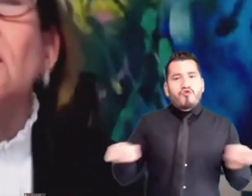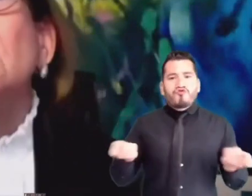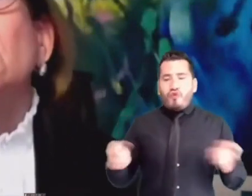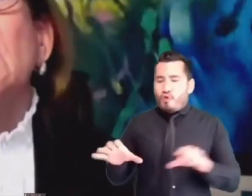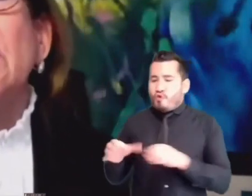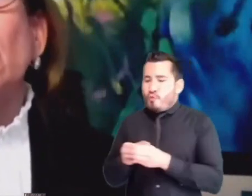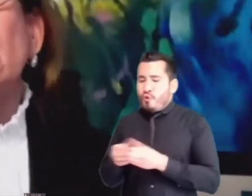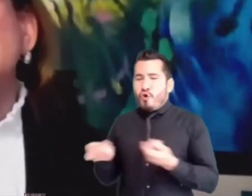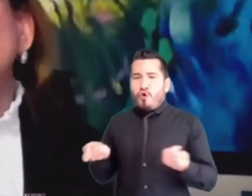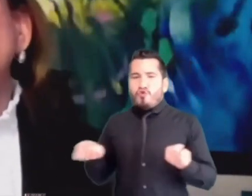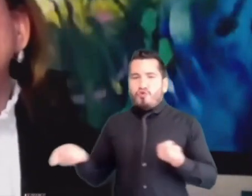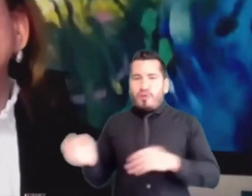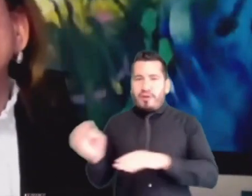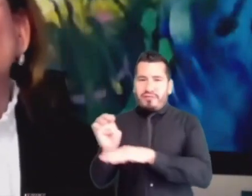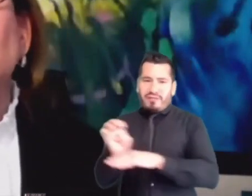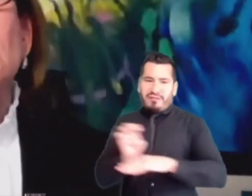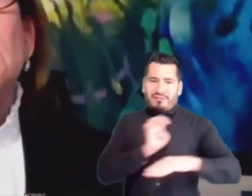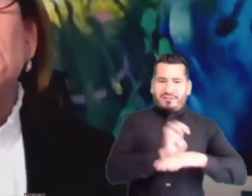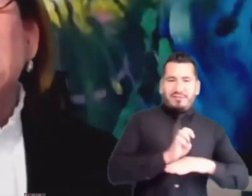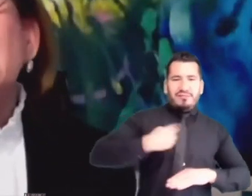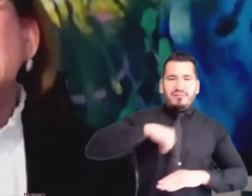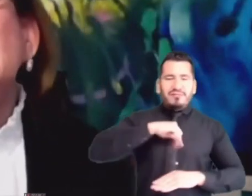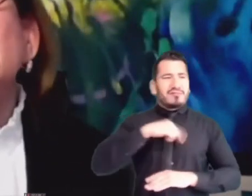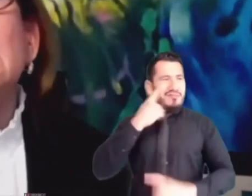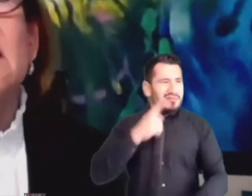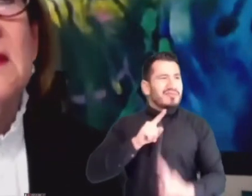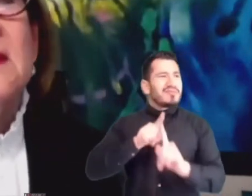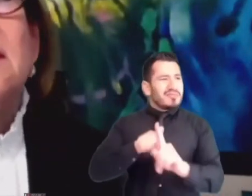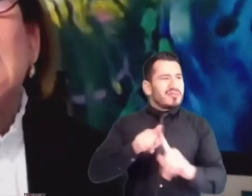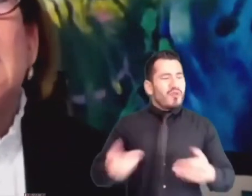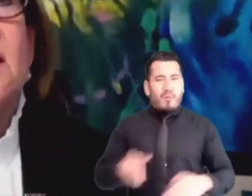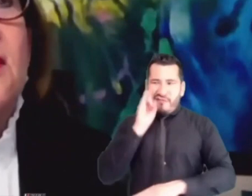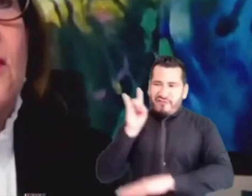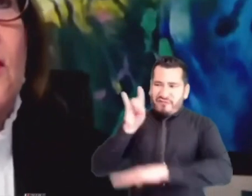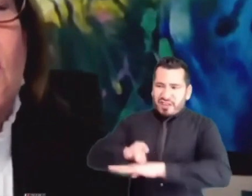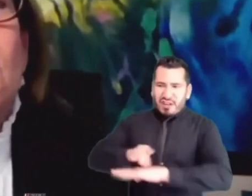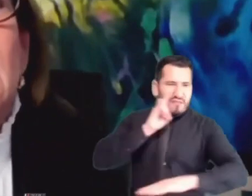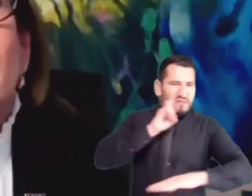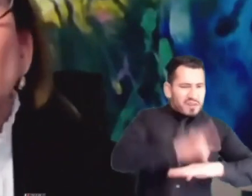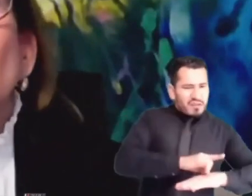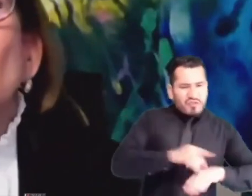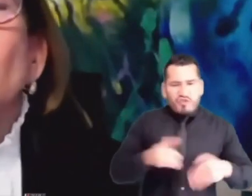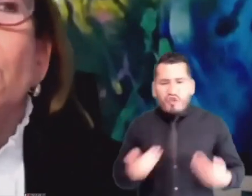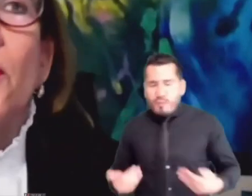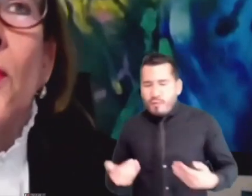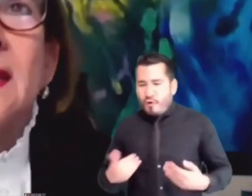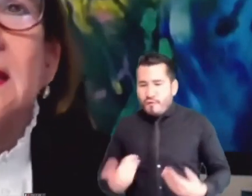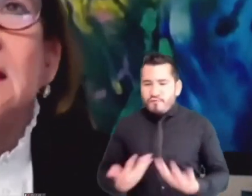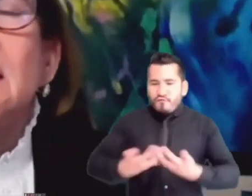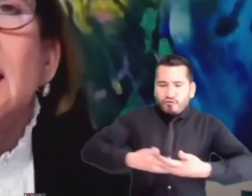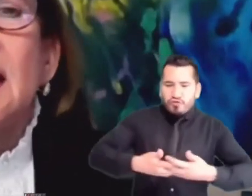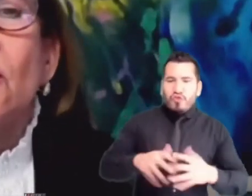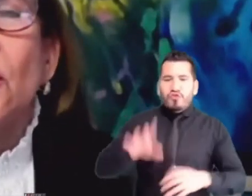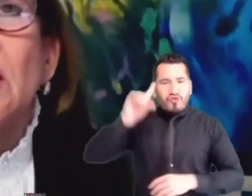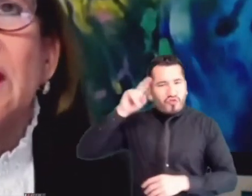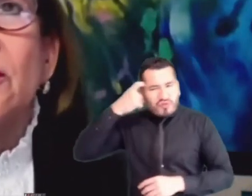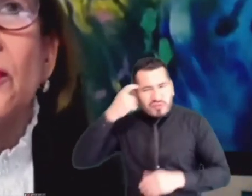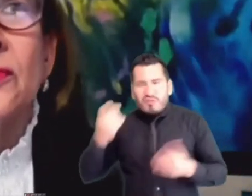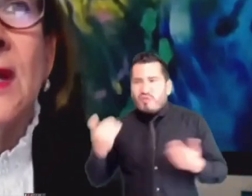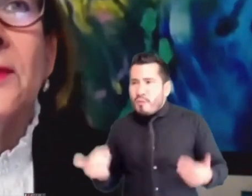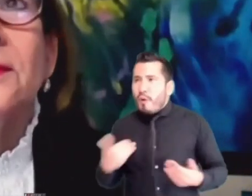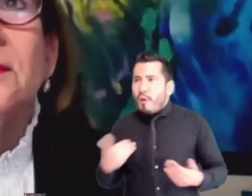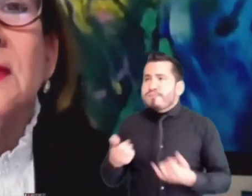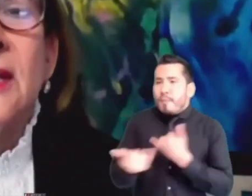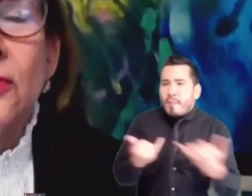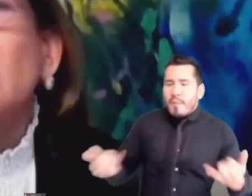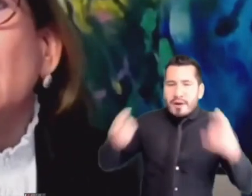cómo debemos dirigir nuestra función de vigilantes del ejercicio de la función pública en las autoridades de nuestro